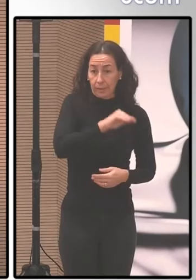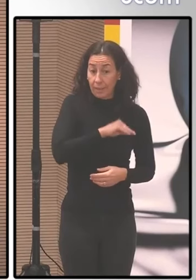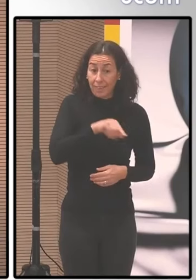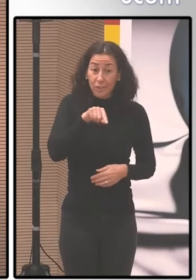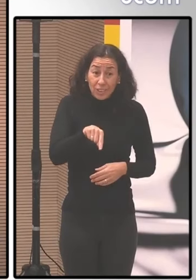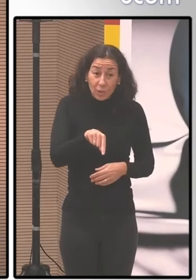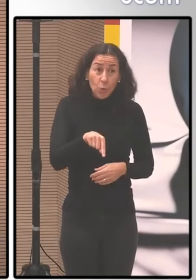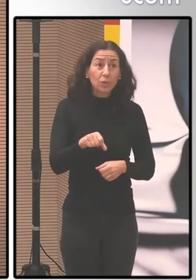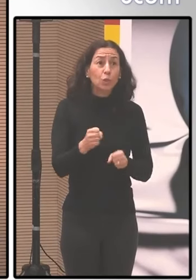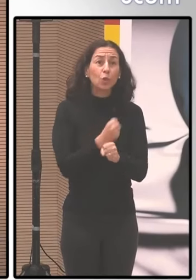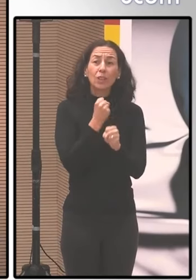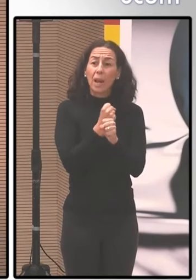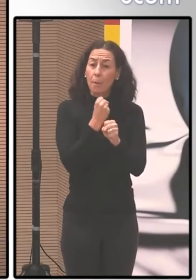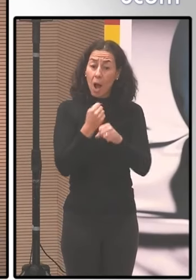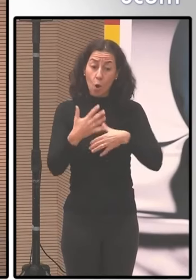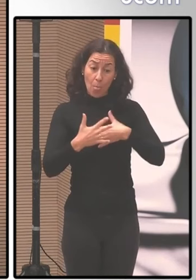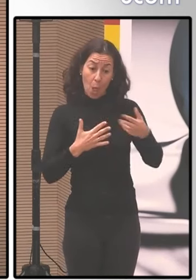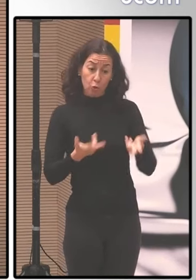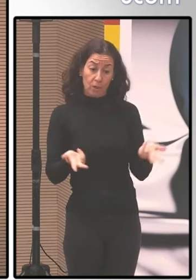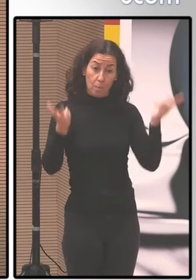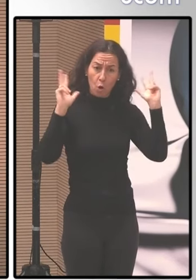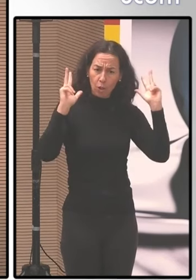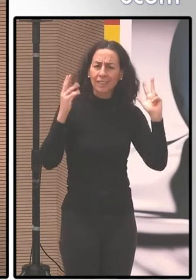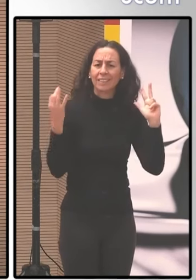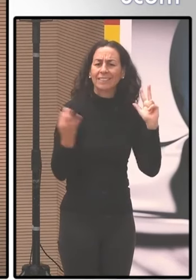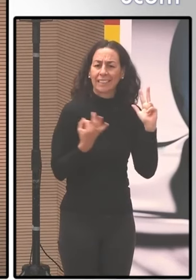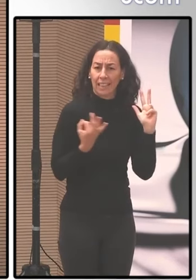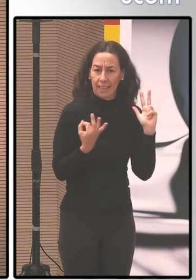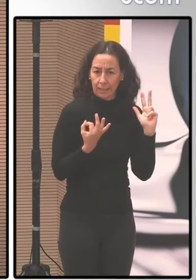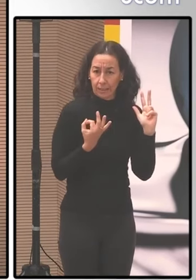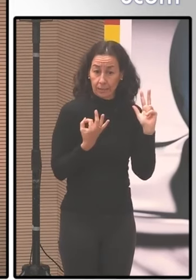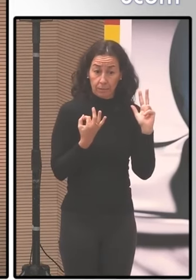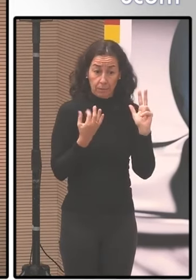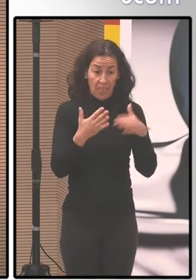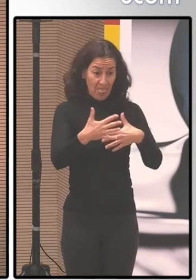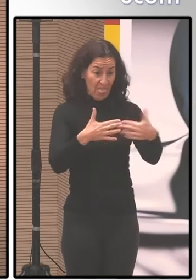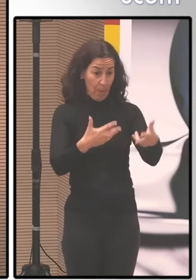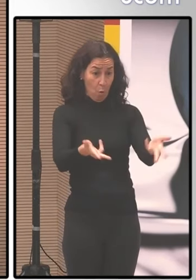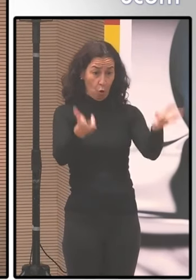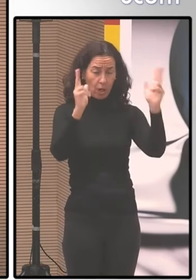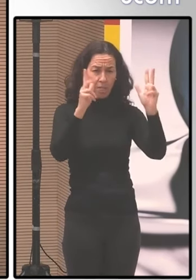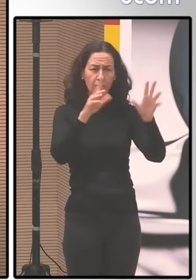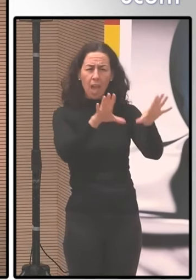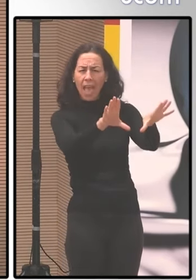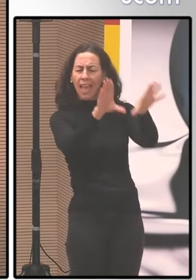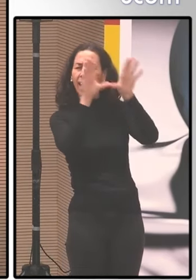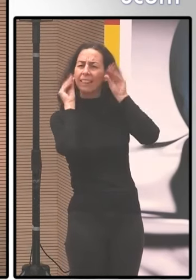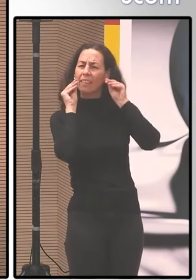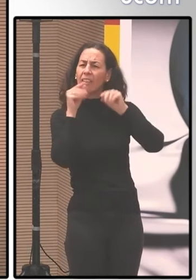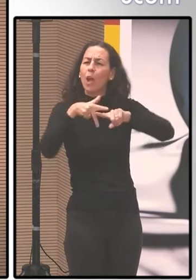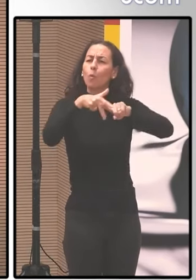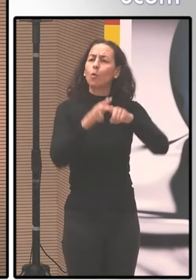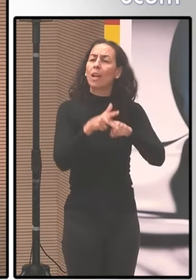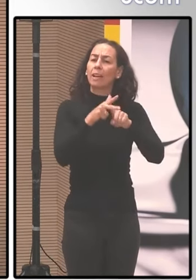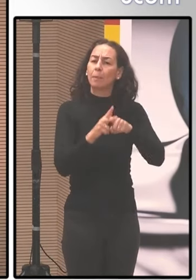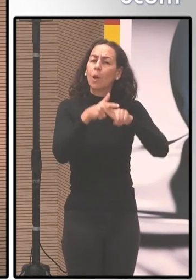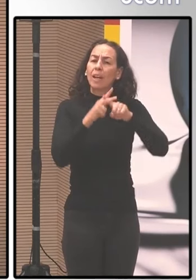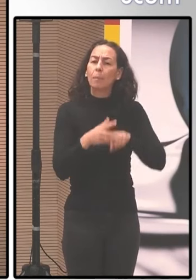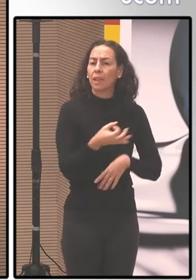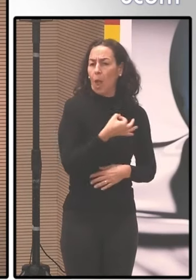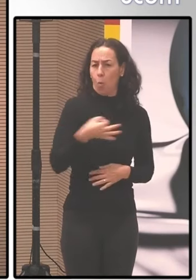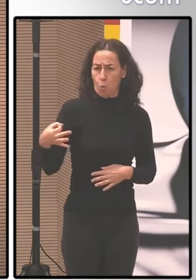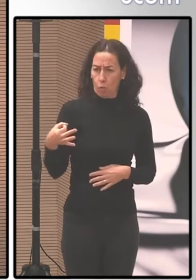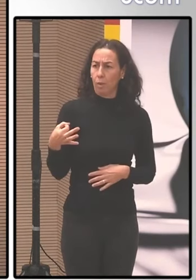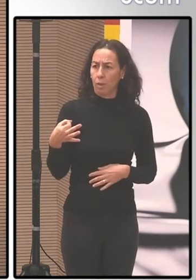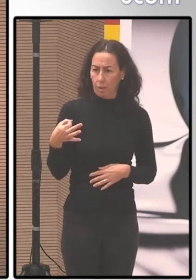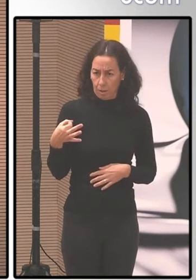la tarea de los demócratas tiene que ver con hacer que la democracia sea percibida como una herramienta útil como